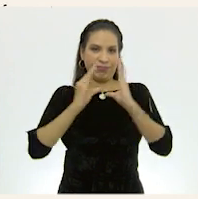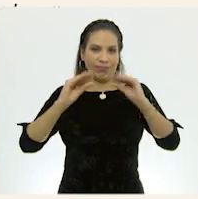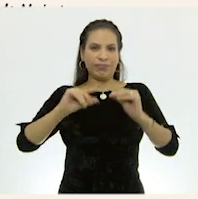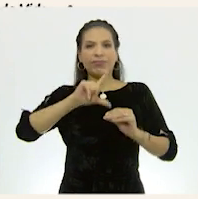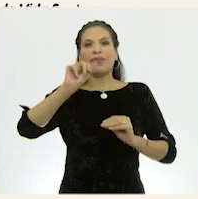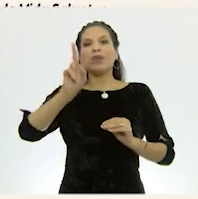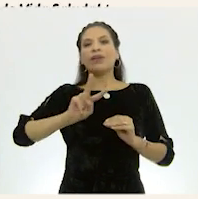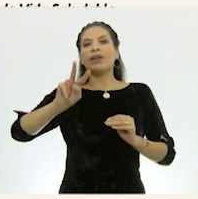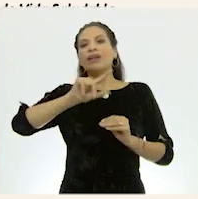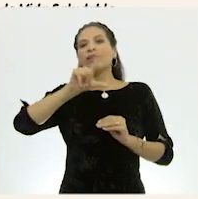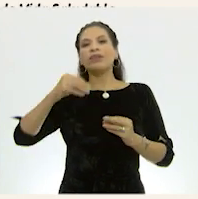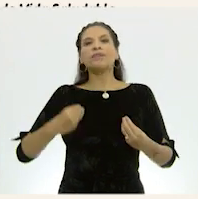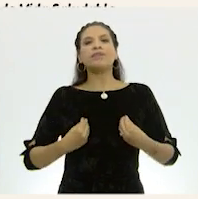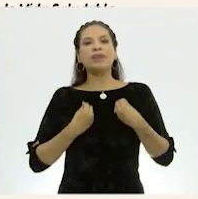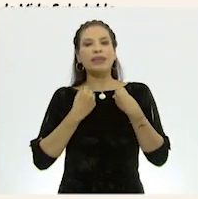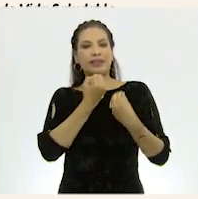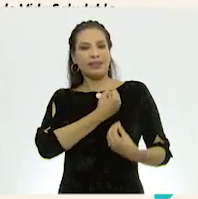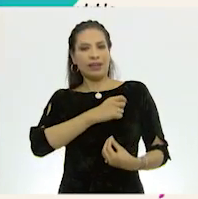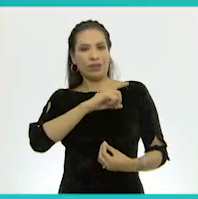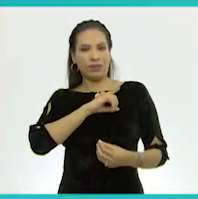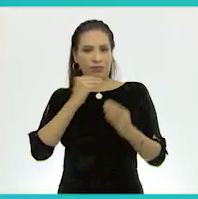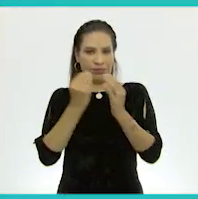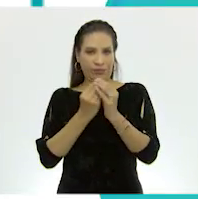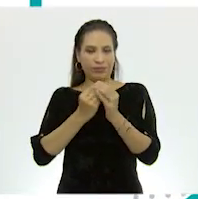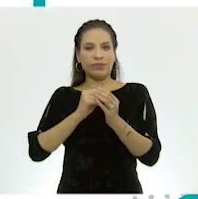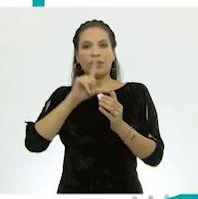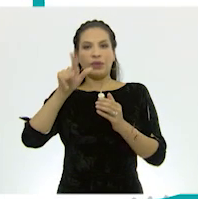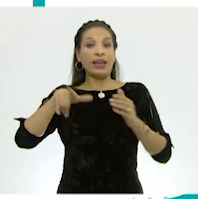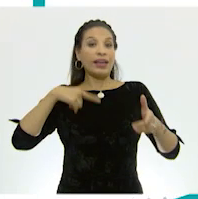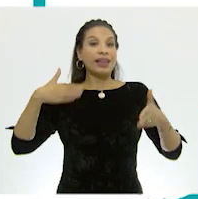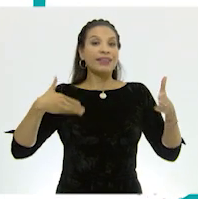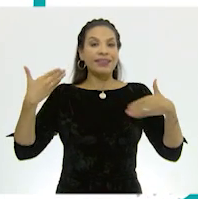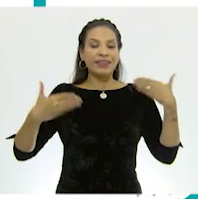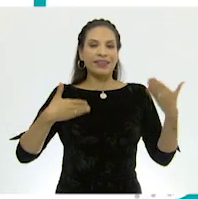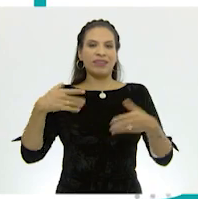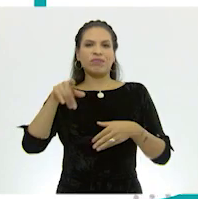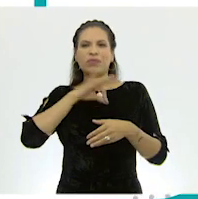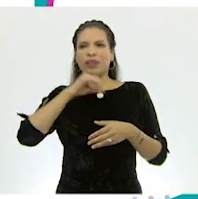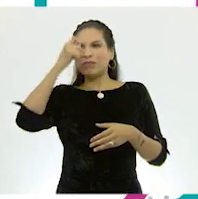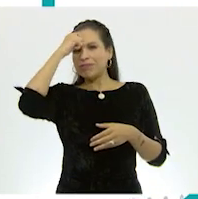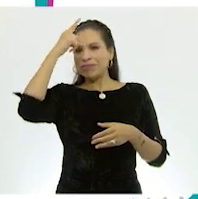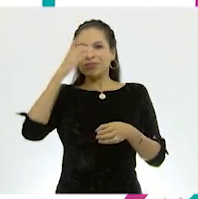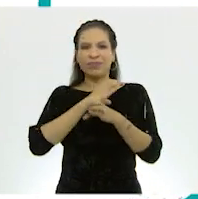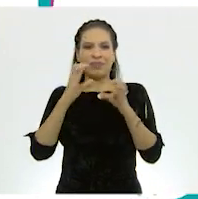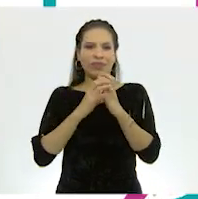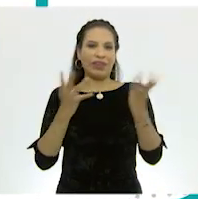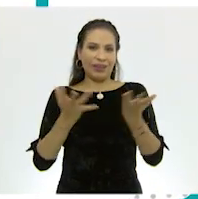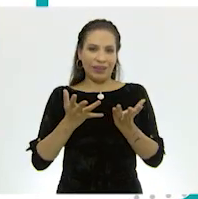viernes después de Vida Saludable Te divertirás y pondrás en acción tu creatividad